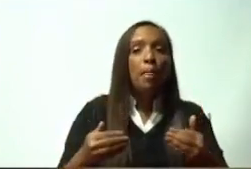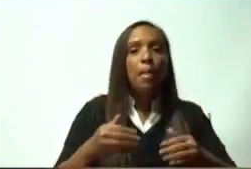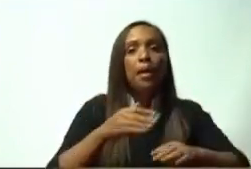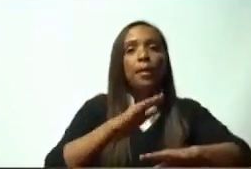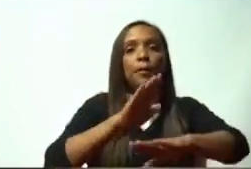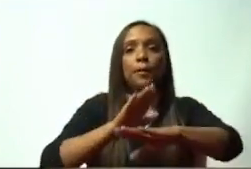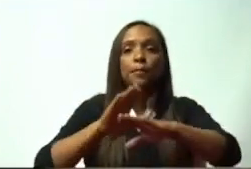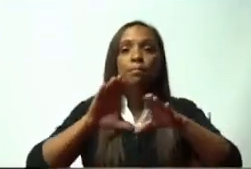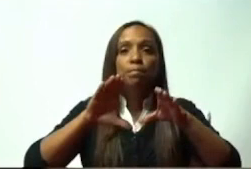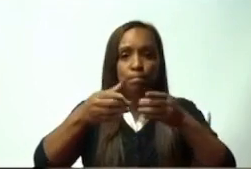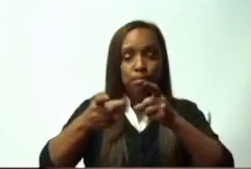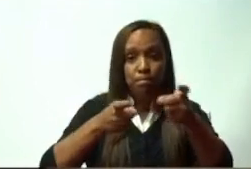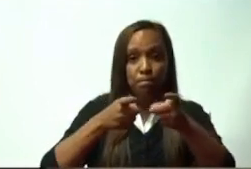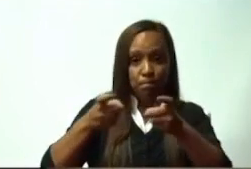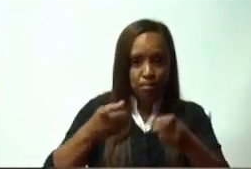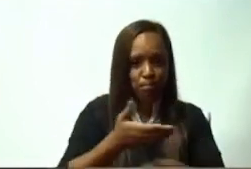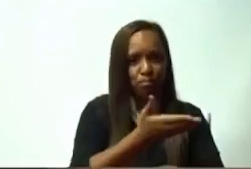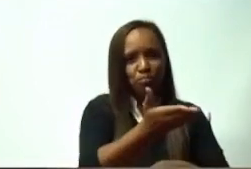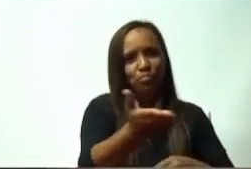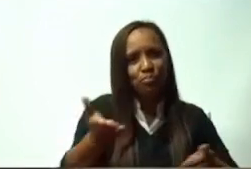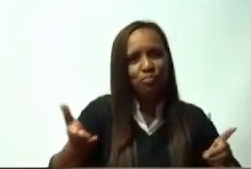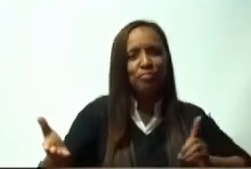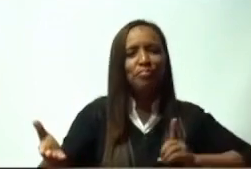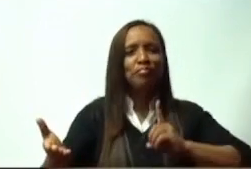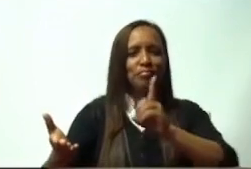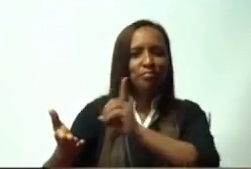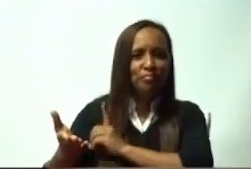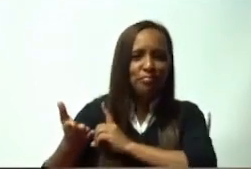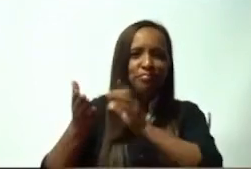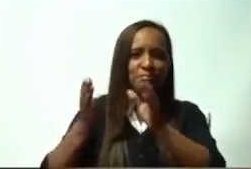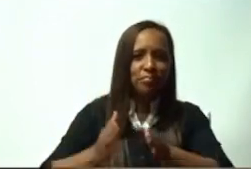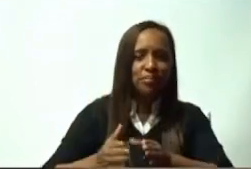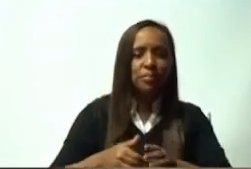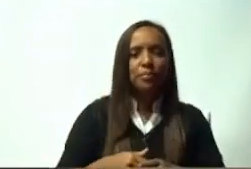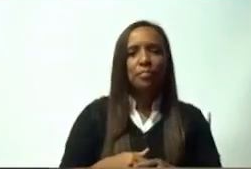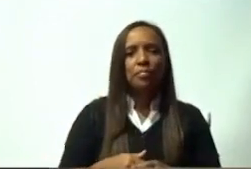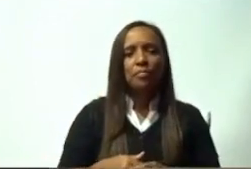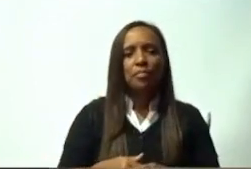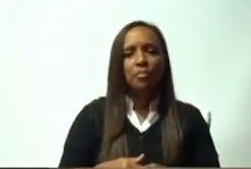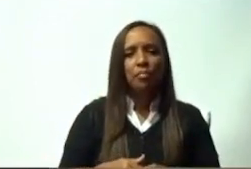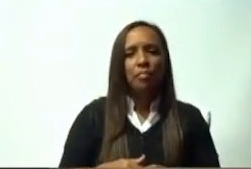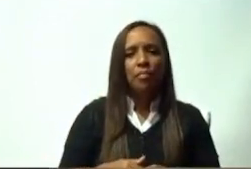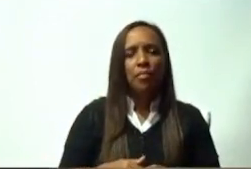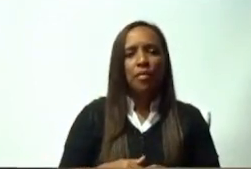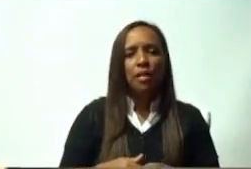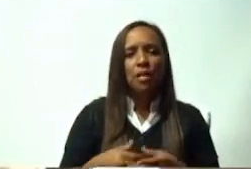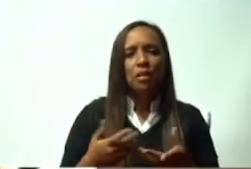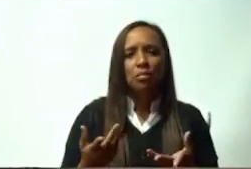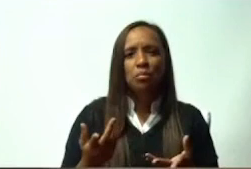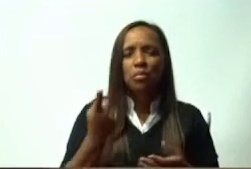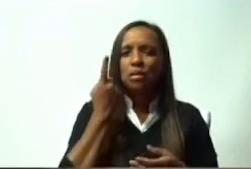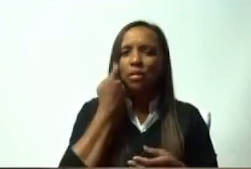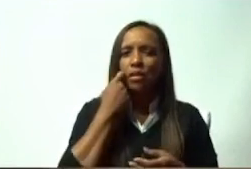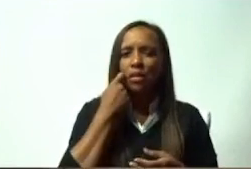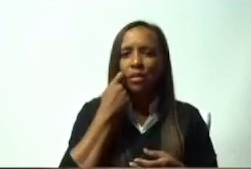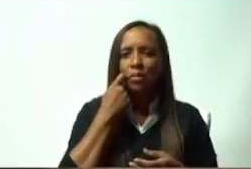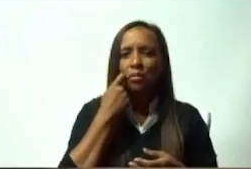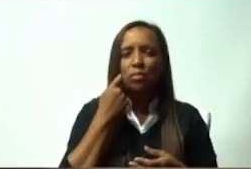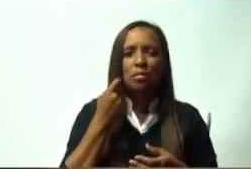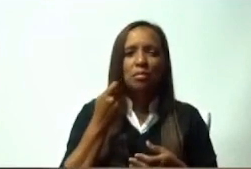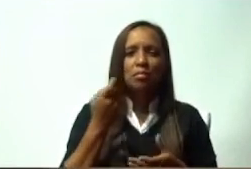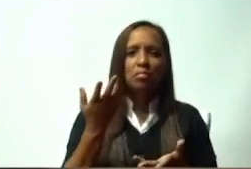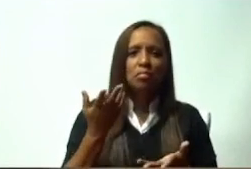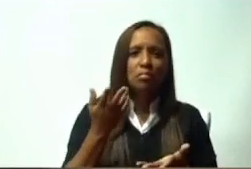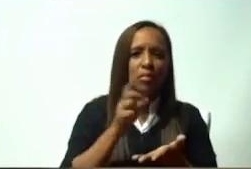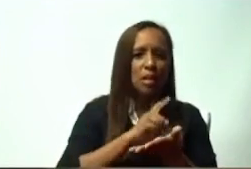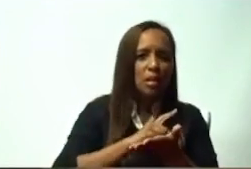diputados y diputadas, en estos días que estamos todos de manera muy activa en las calles, en estas últimas semanas, sin parar,